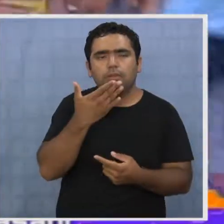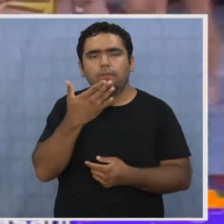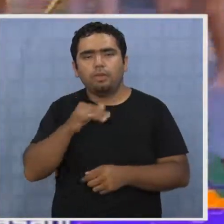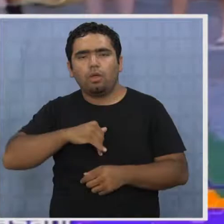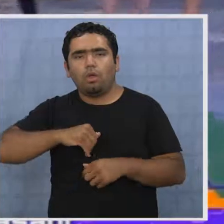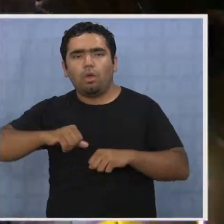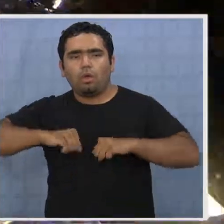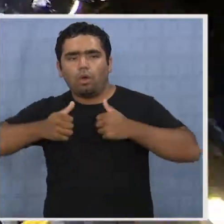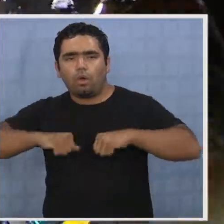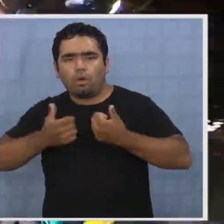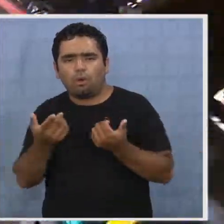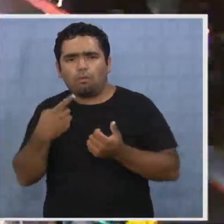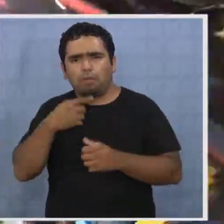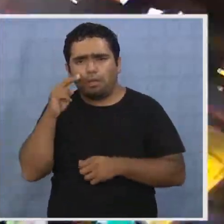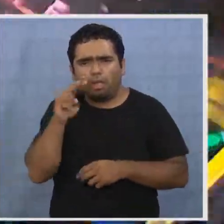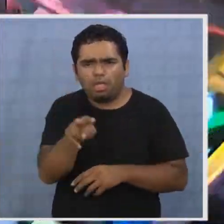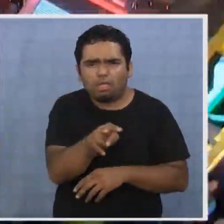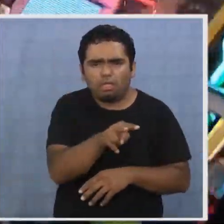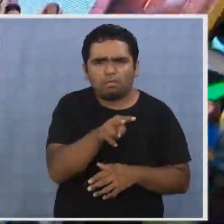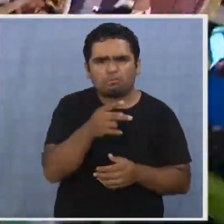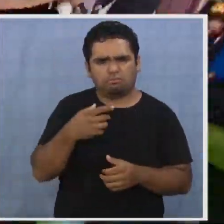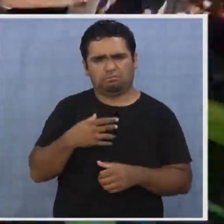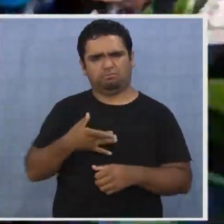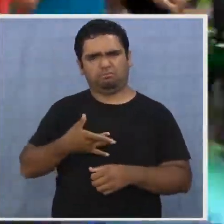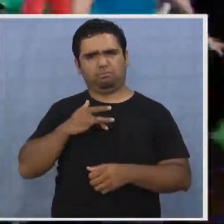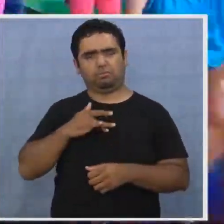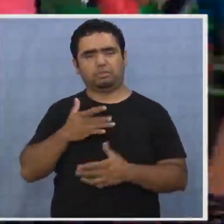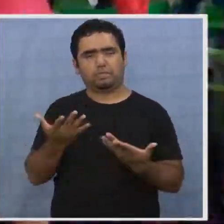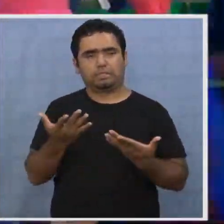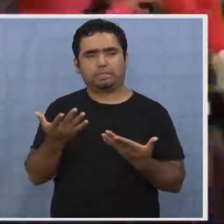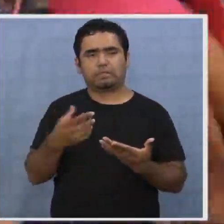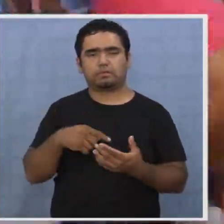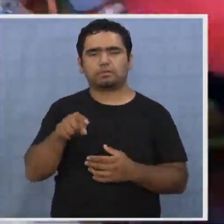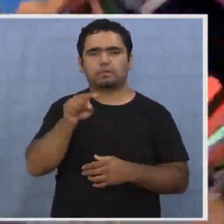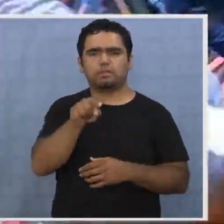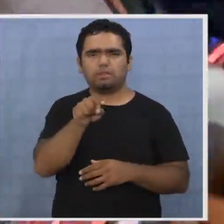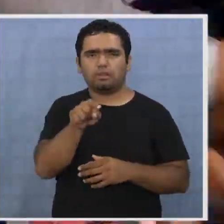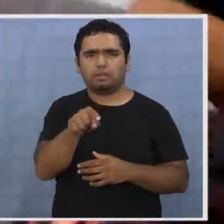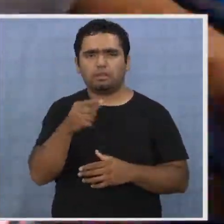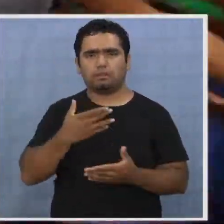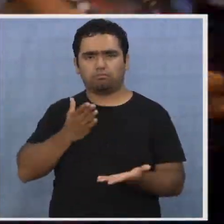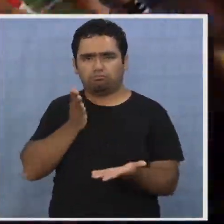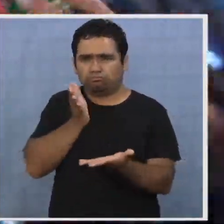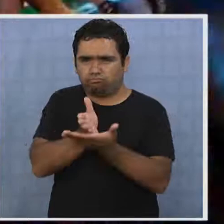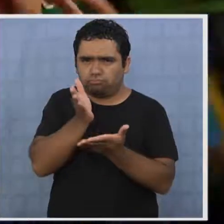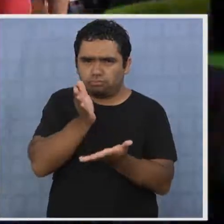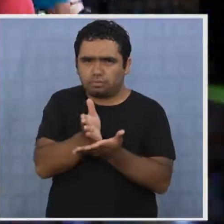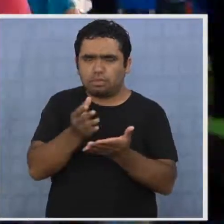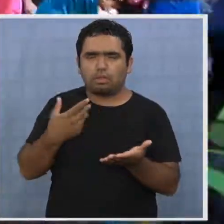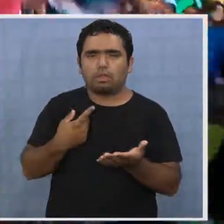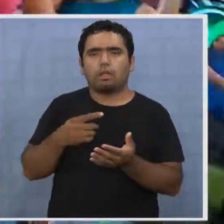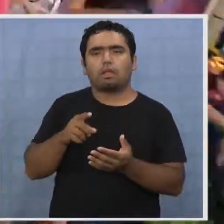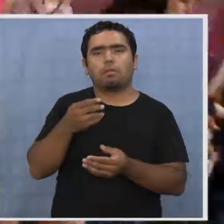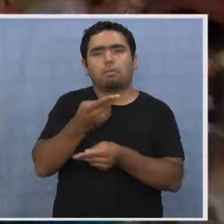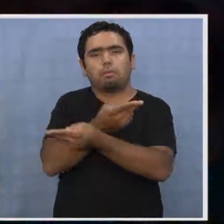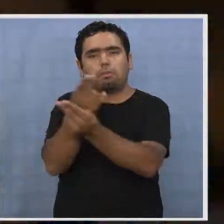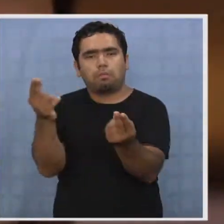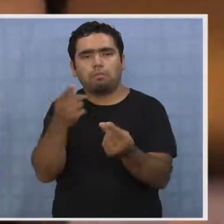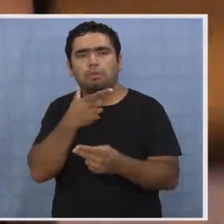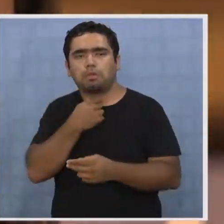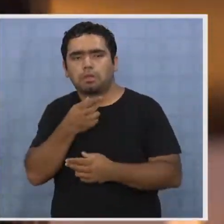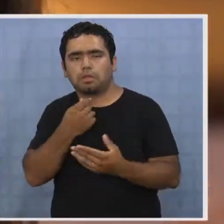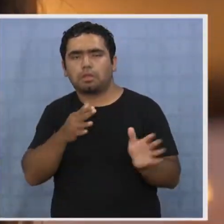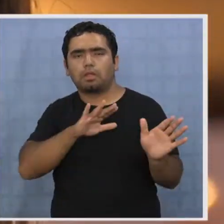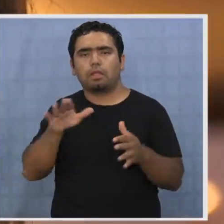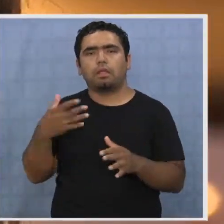trasfondo alguno, dominan en un medio que a la vez se rige estrictamente por el mercado. Actores